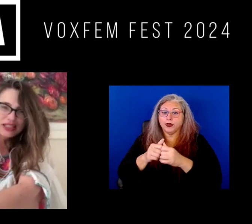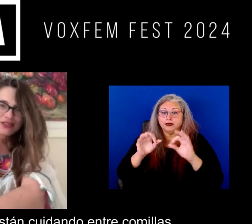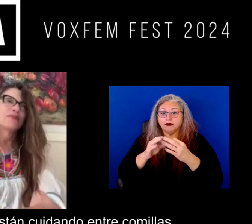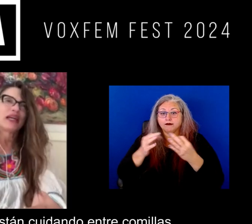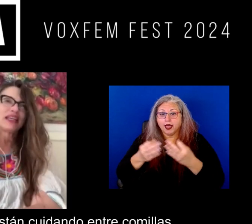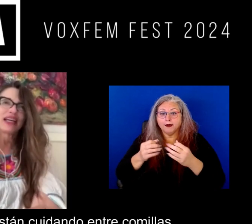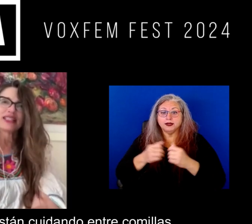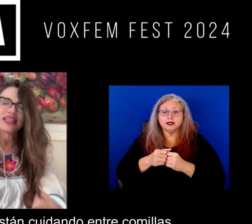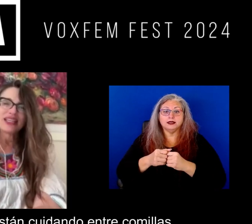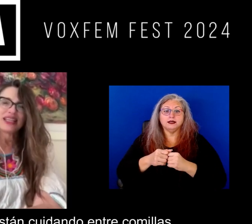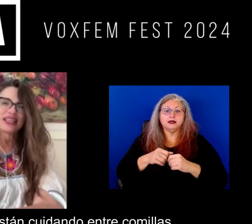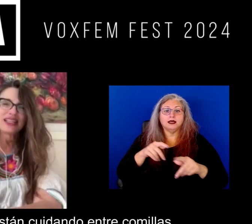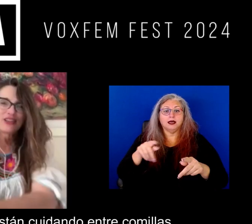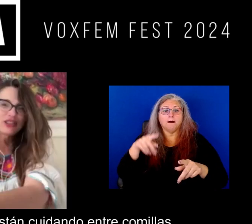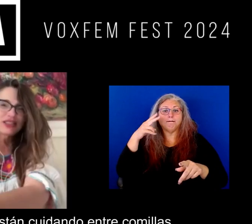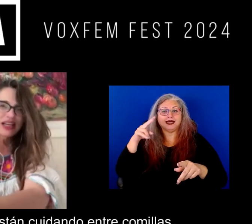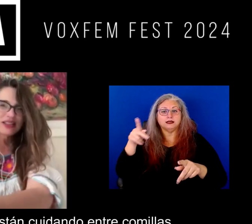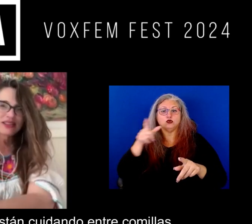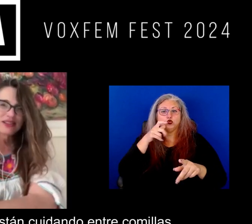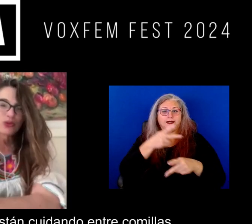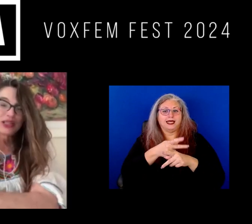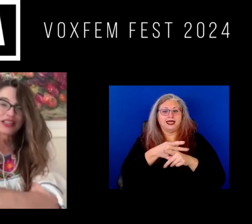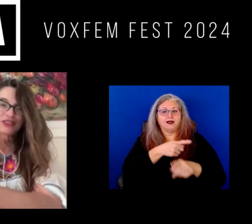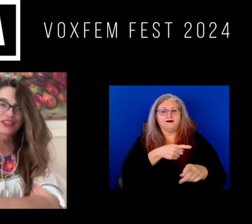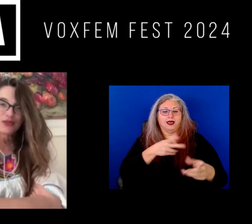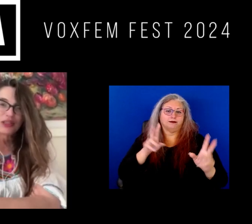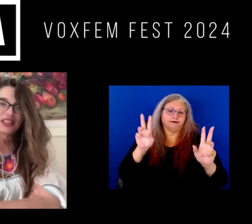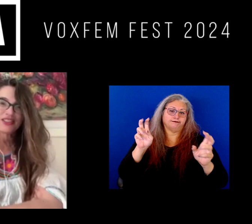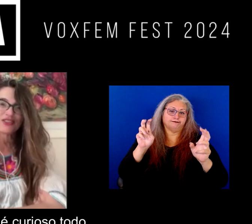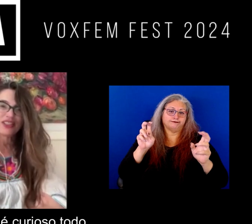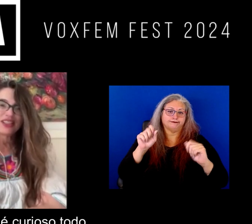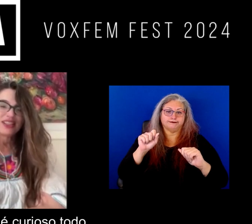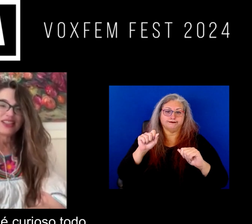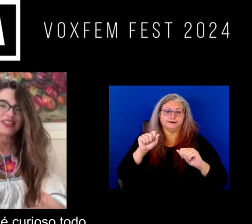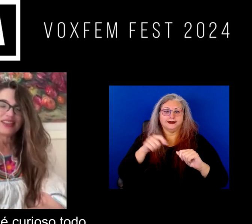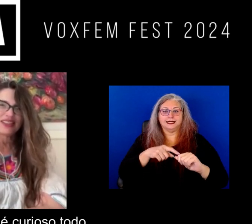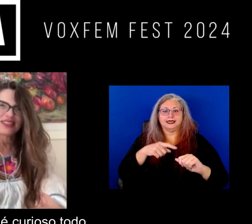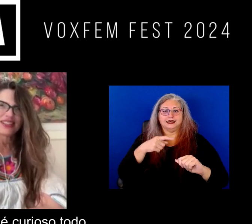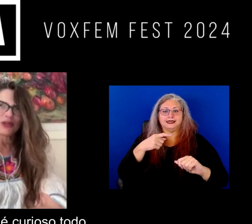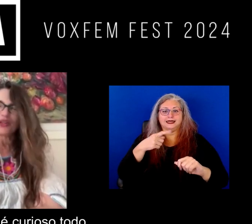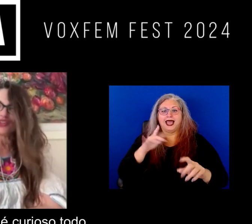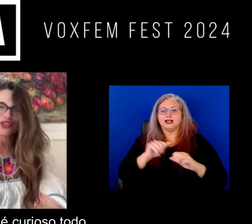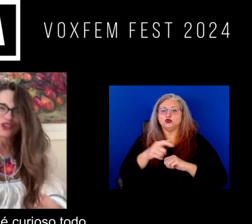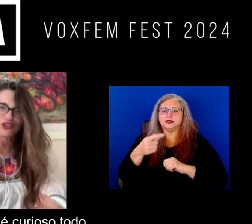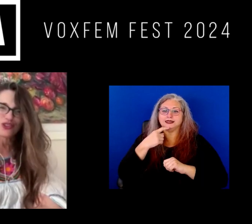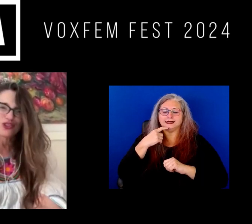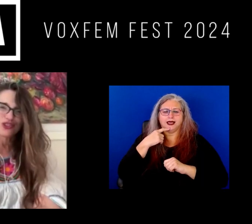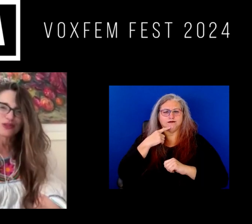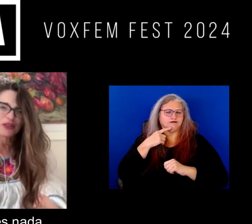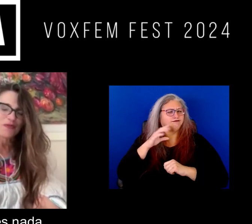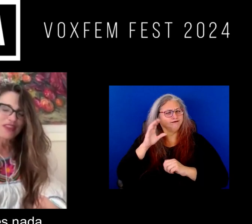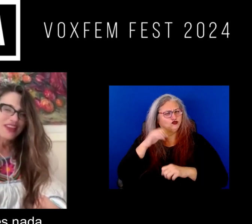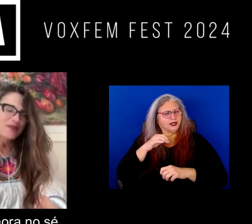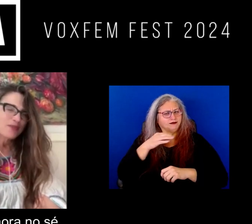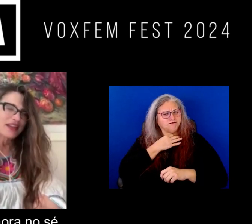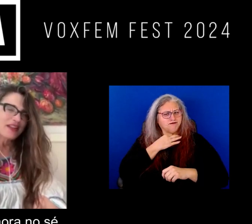familias mexicanas que los están cuidando entre comillas ¿no? y dices qué curioso ¿no? ¿no? entonces